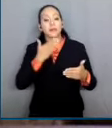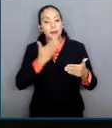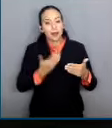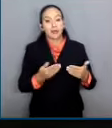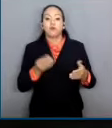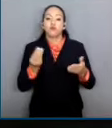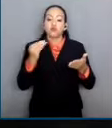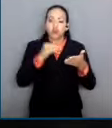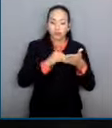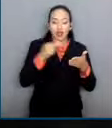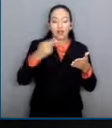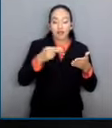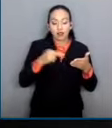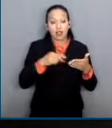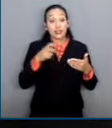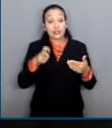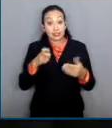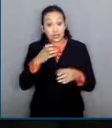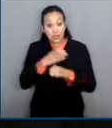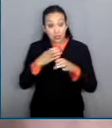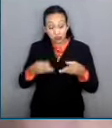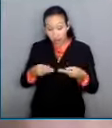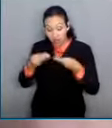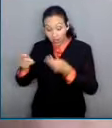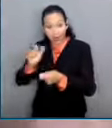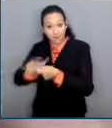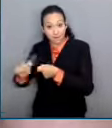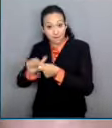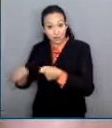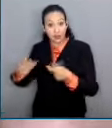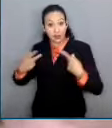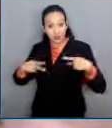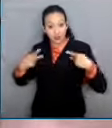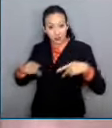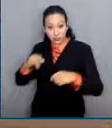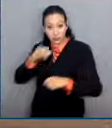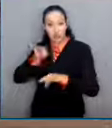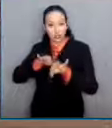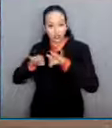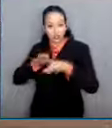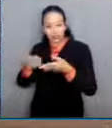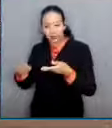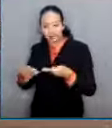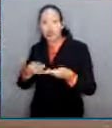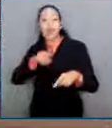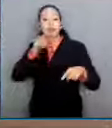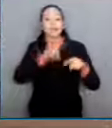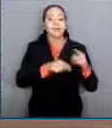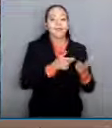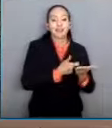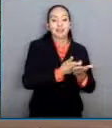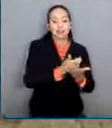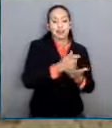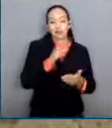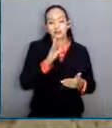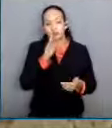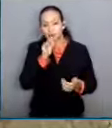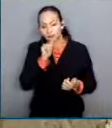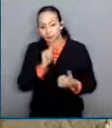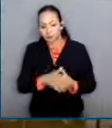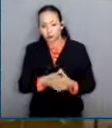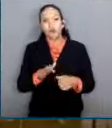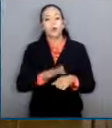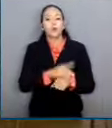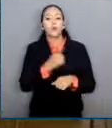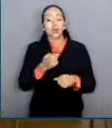se entregaran en efectivo al trabajador, no sería posible excluirlas del salario base de cotización porque este dinero